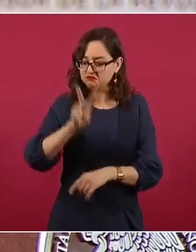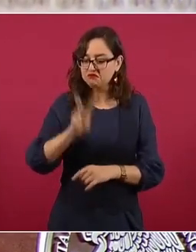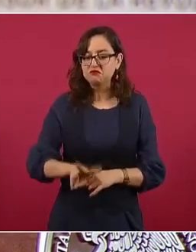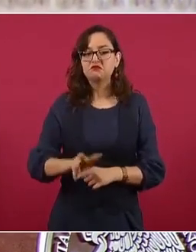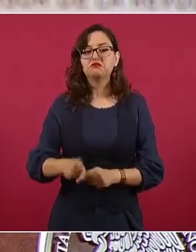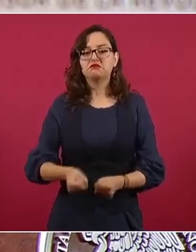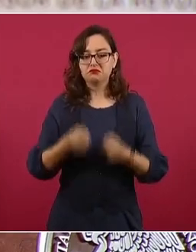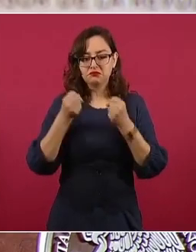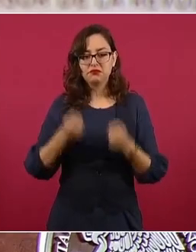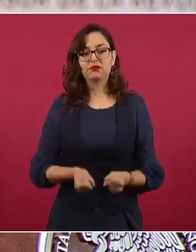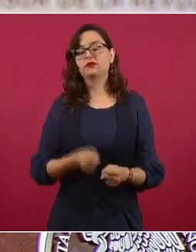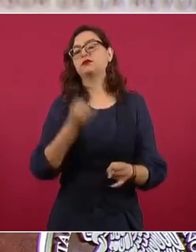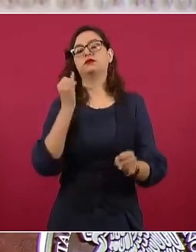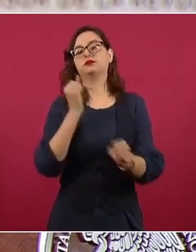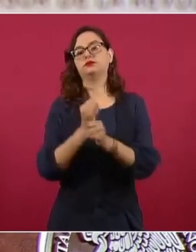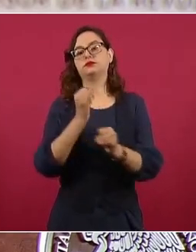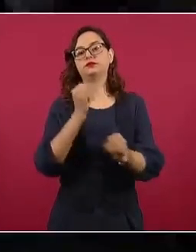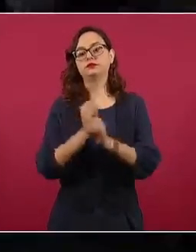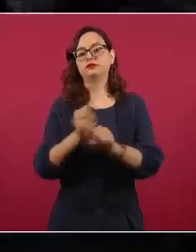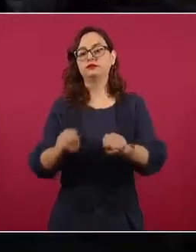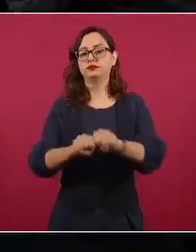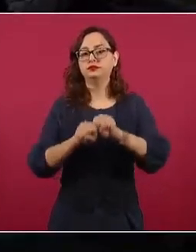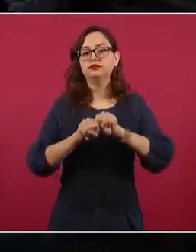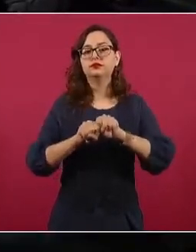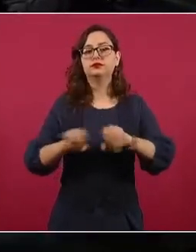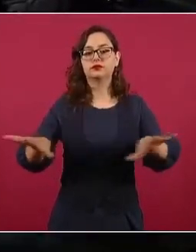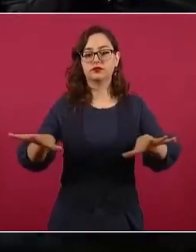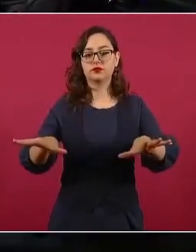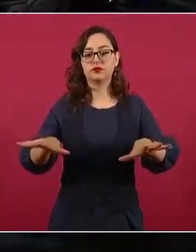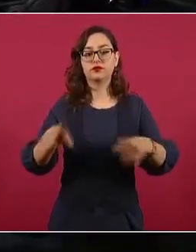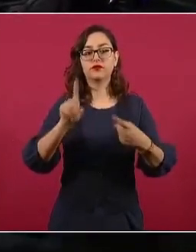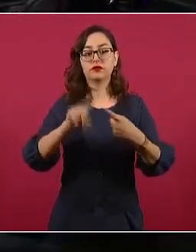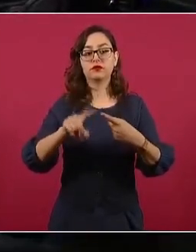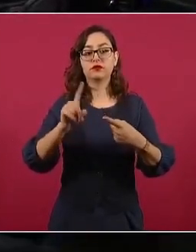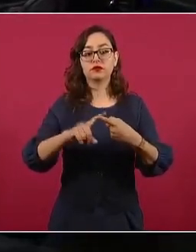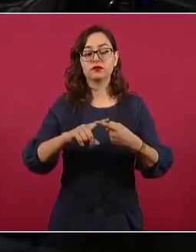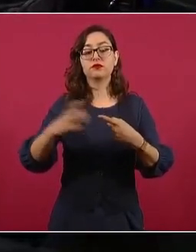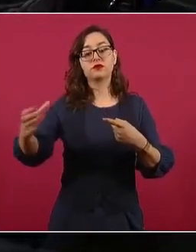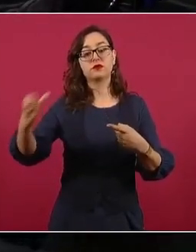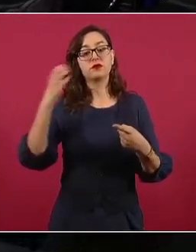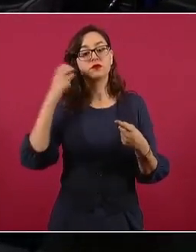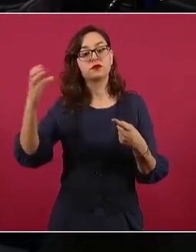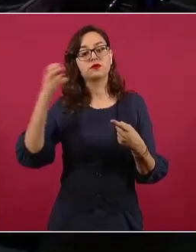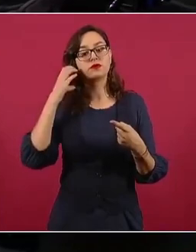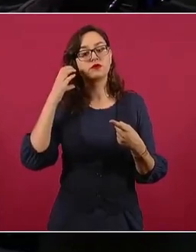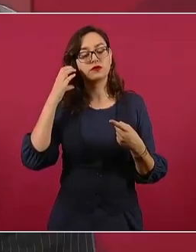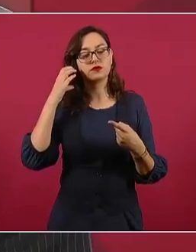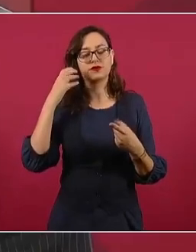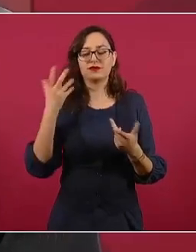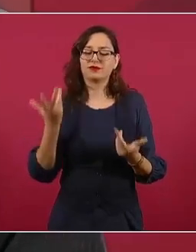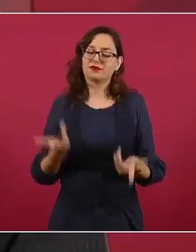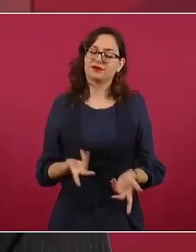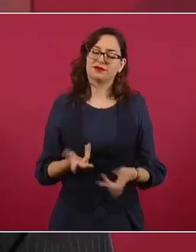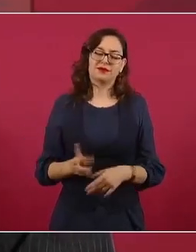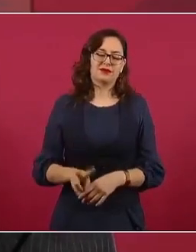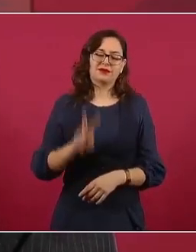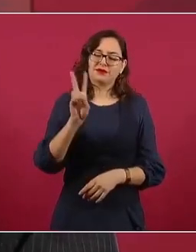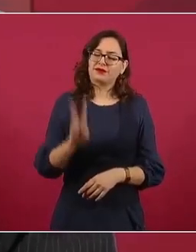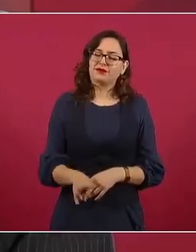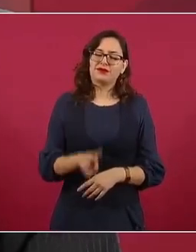la telefonía celular, porque es increíble,